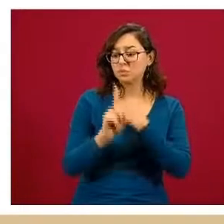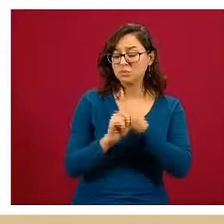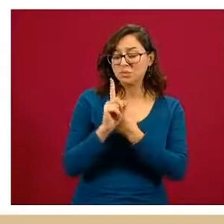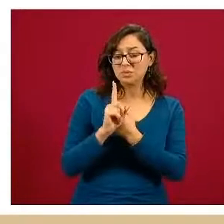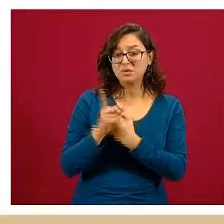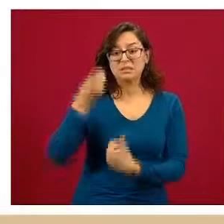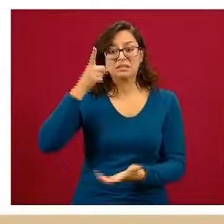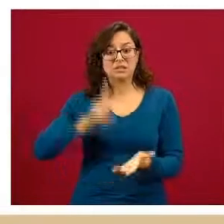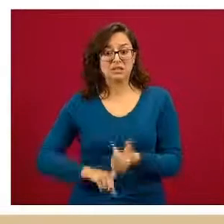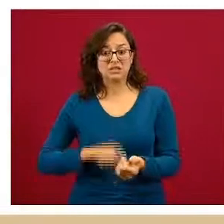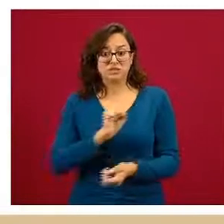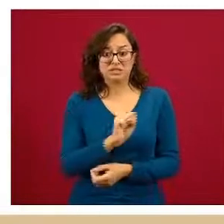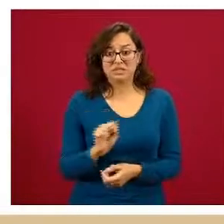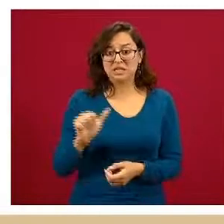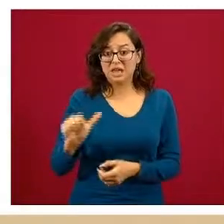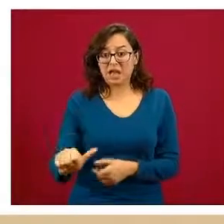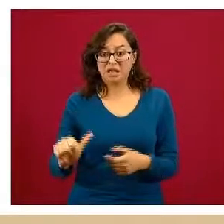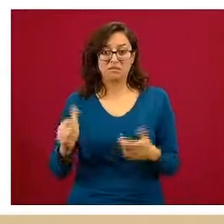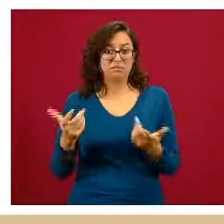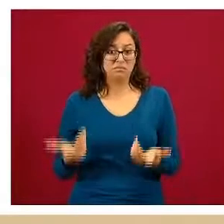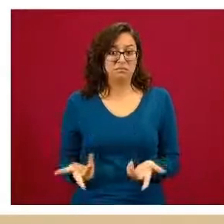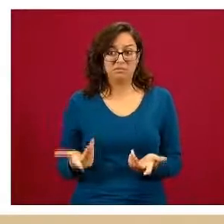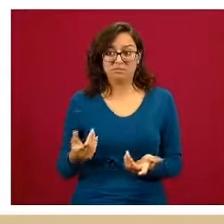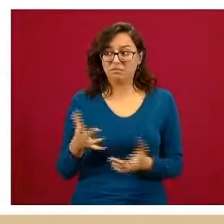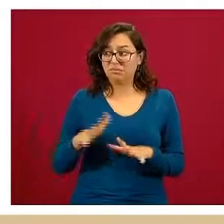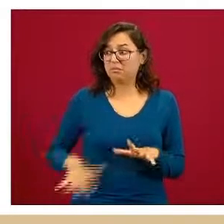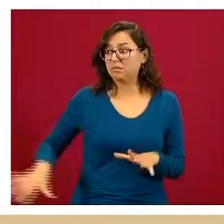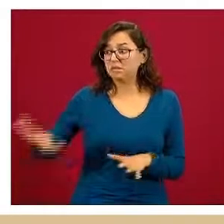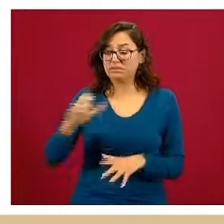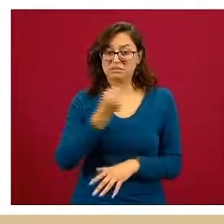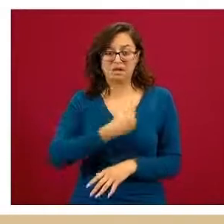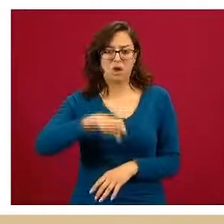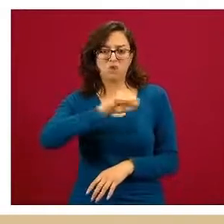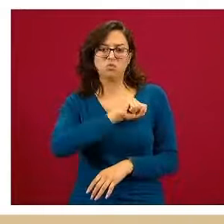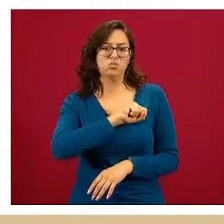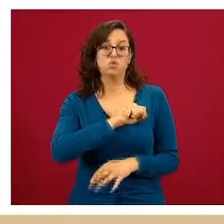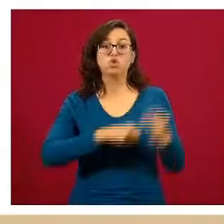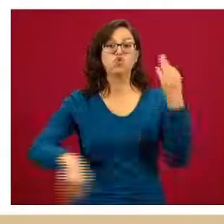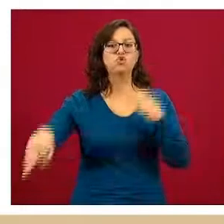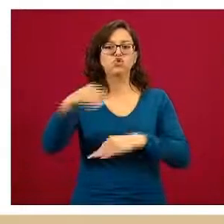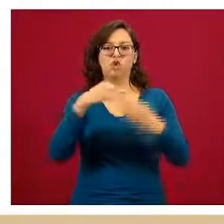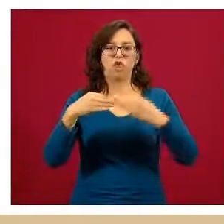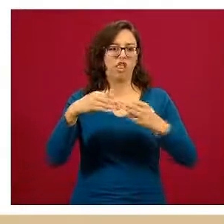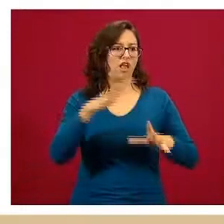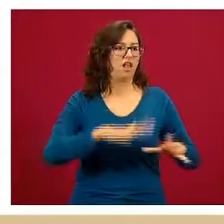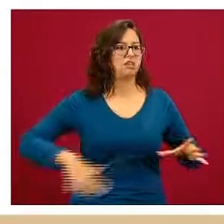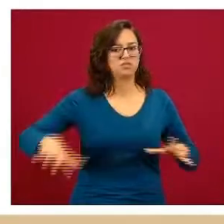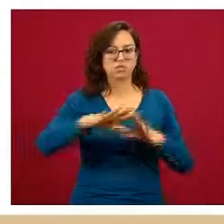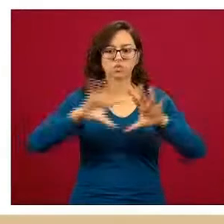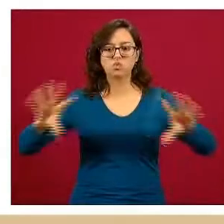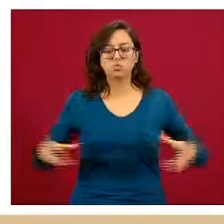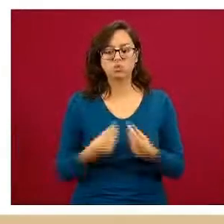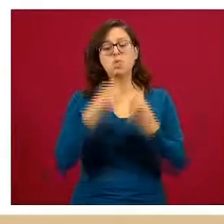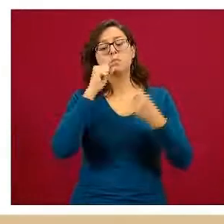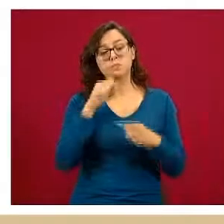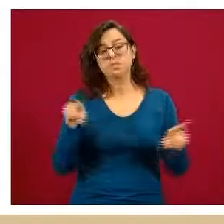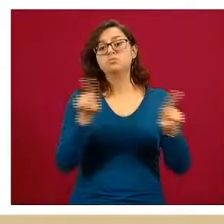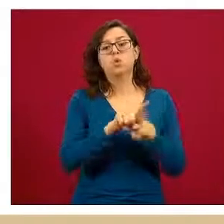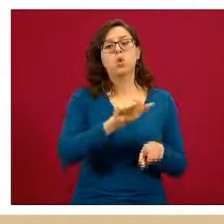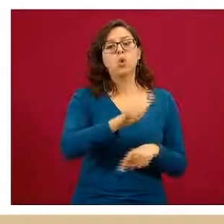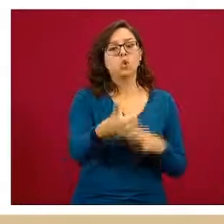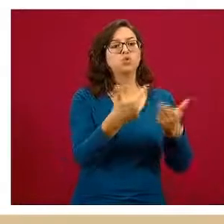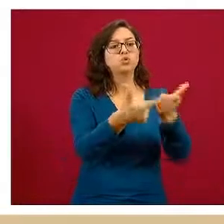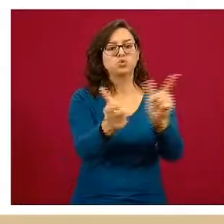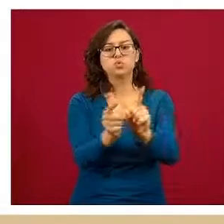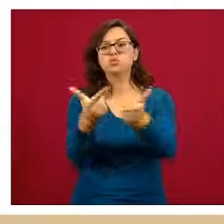Secretaría de Salud o del sector salud es un problema de la sociedad en su conjunto y de otros sectores que tienen que estar